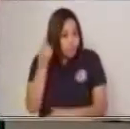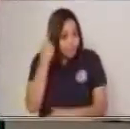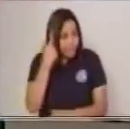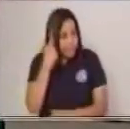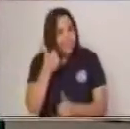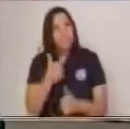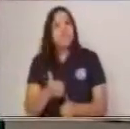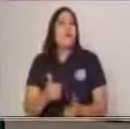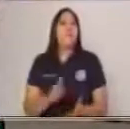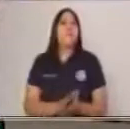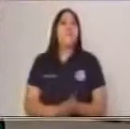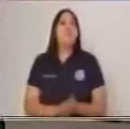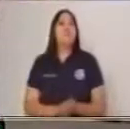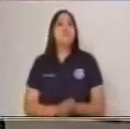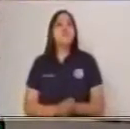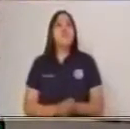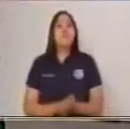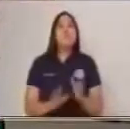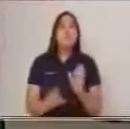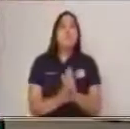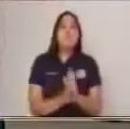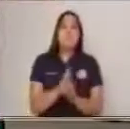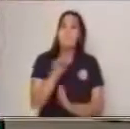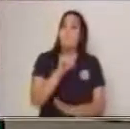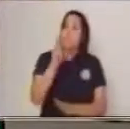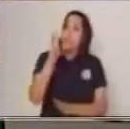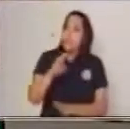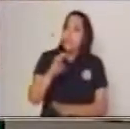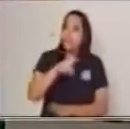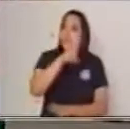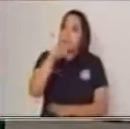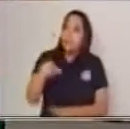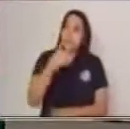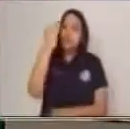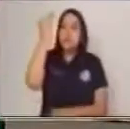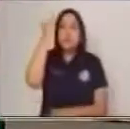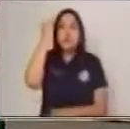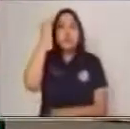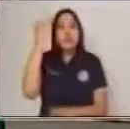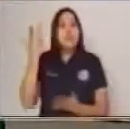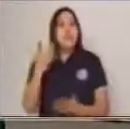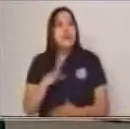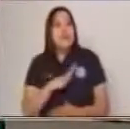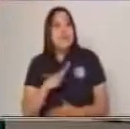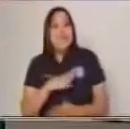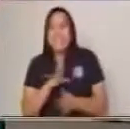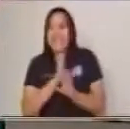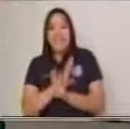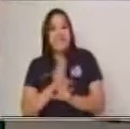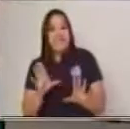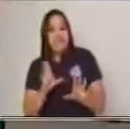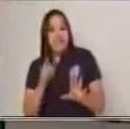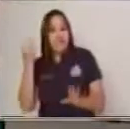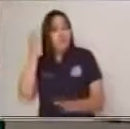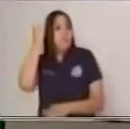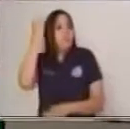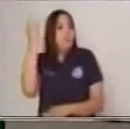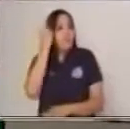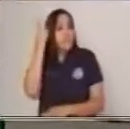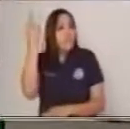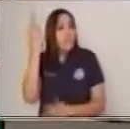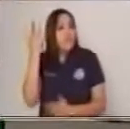Perfecto. Entonces, es necesario también que tomemos en cuenta, ahora que ya tenemos y ya sabemos la definición de ideas principales,